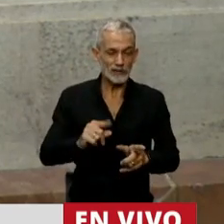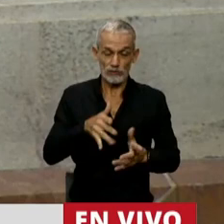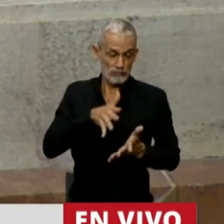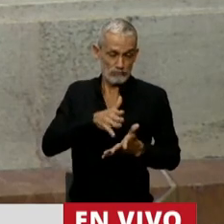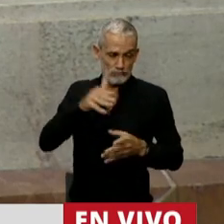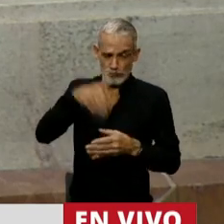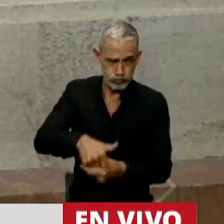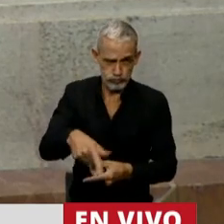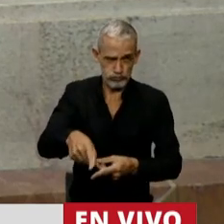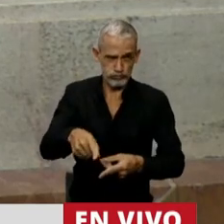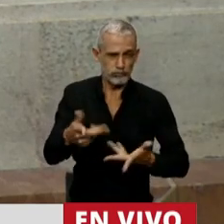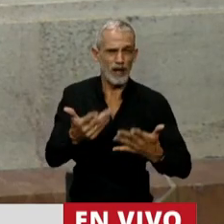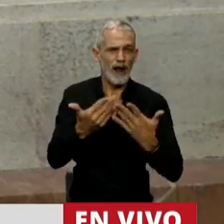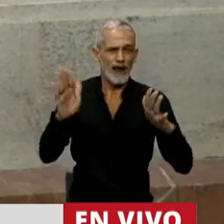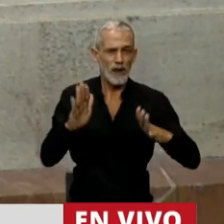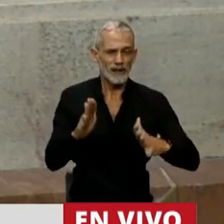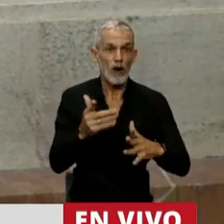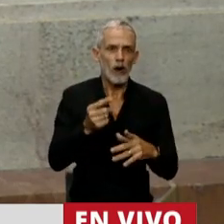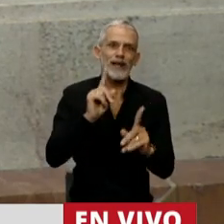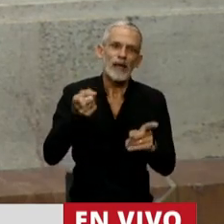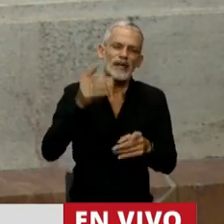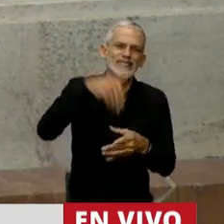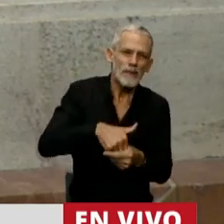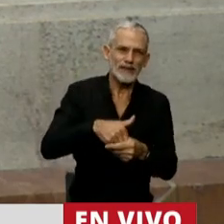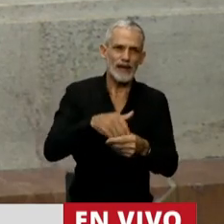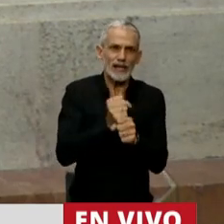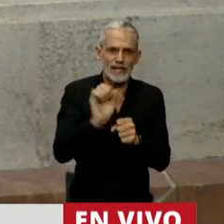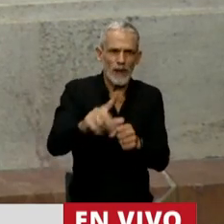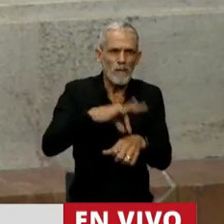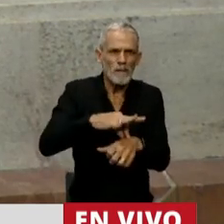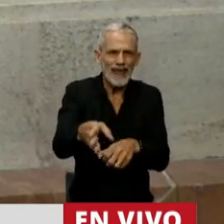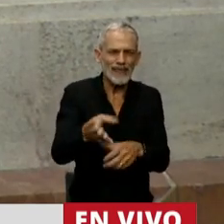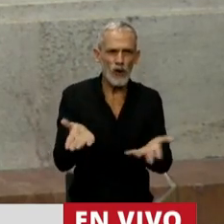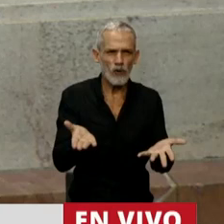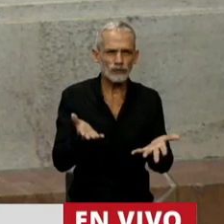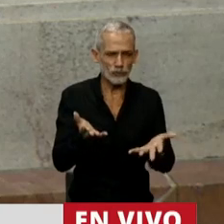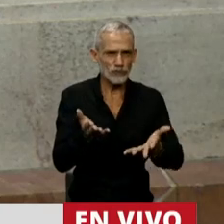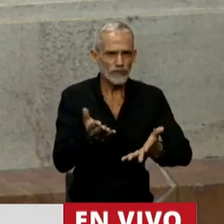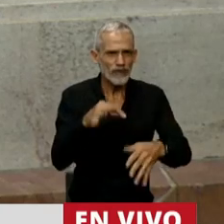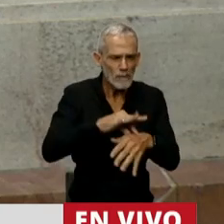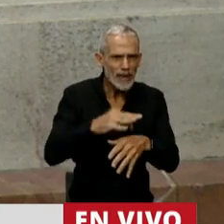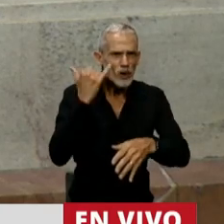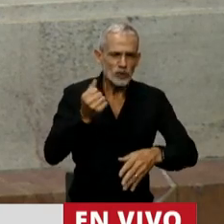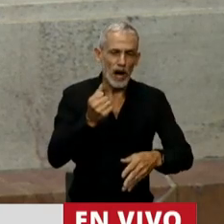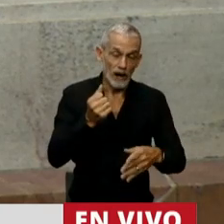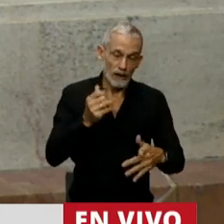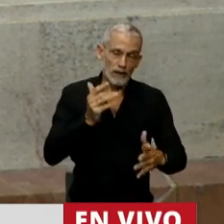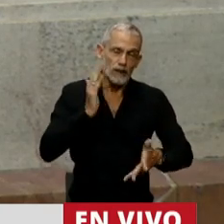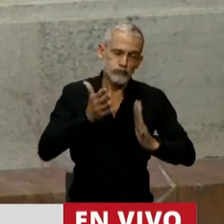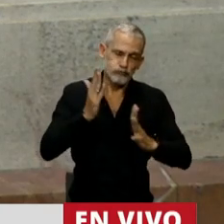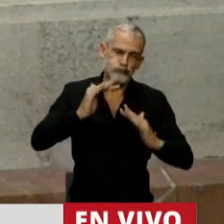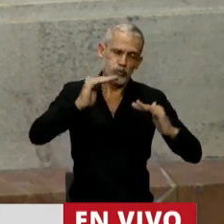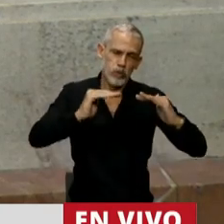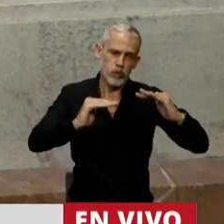en el ejercicio de la profesión médica. Una profesión que ya viene castigada y bastante